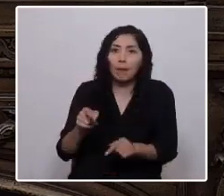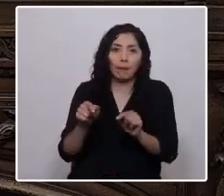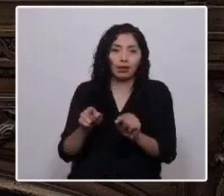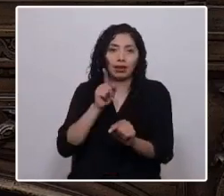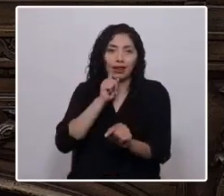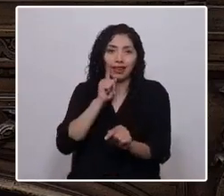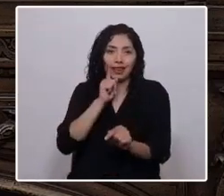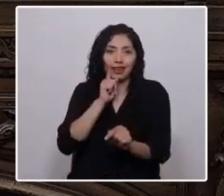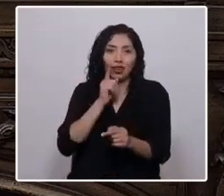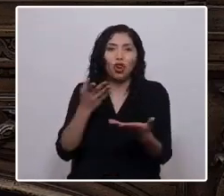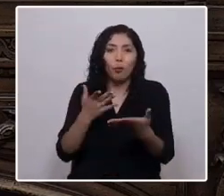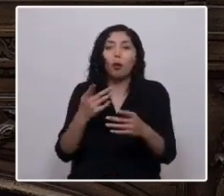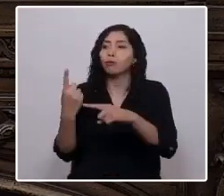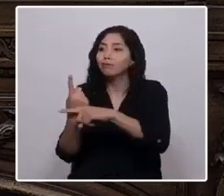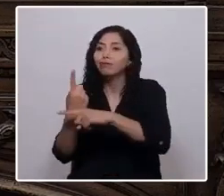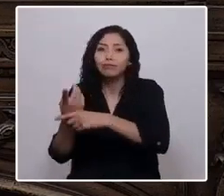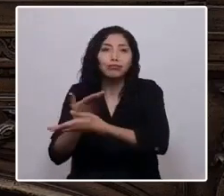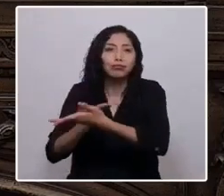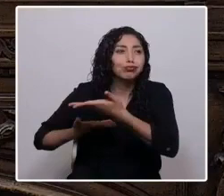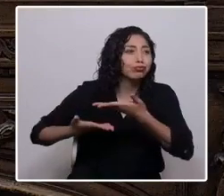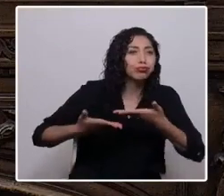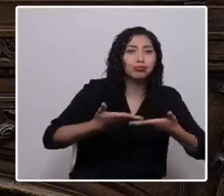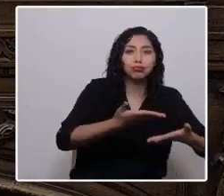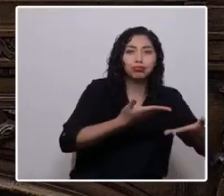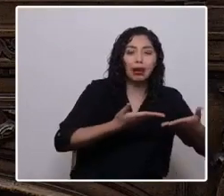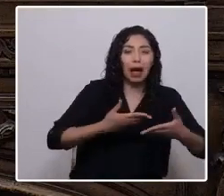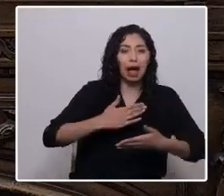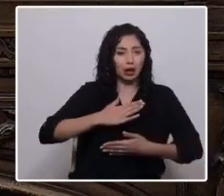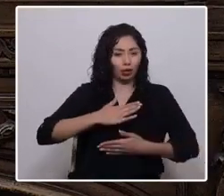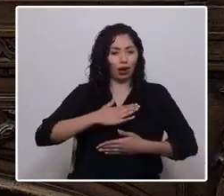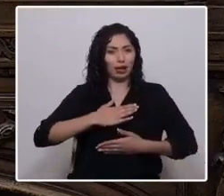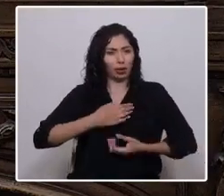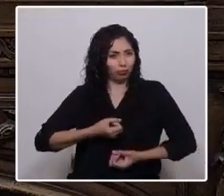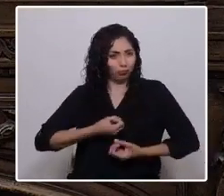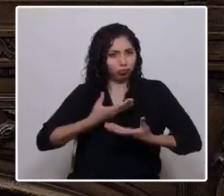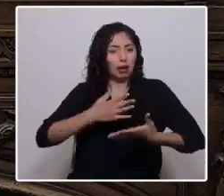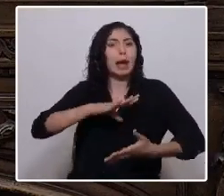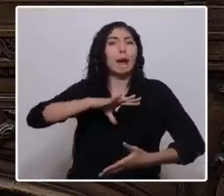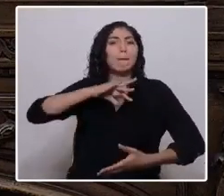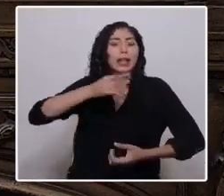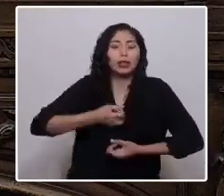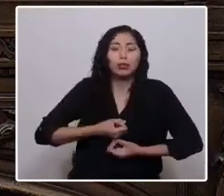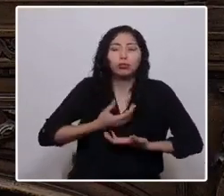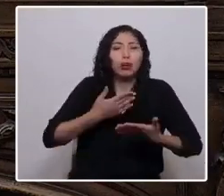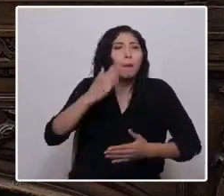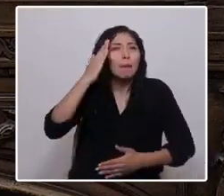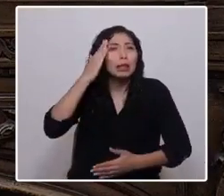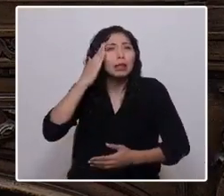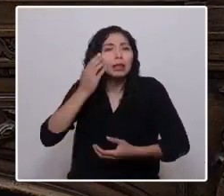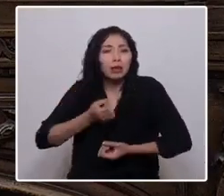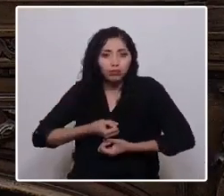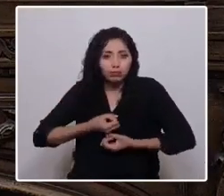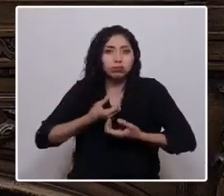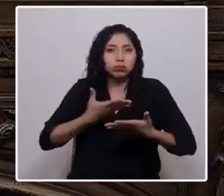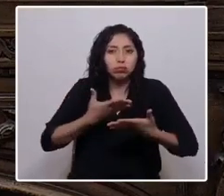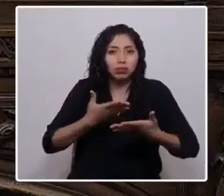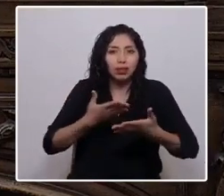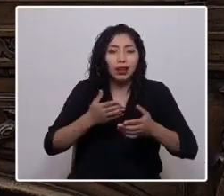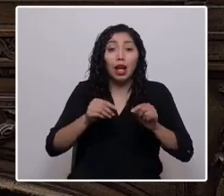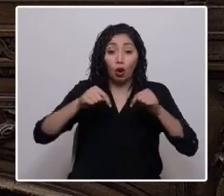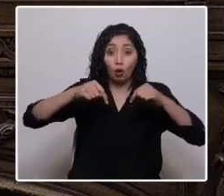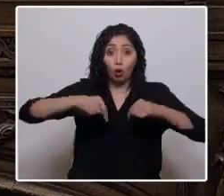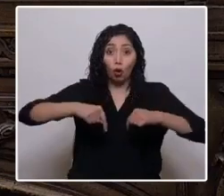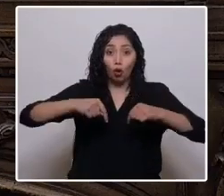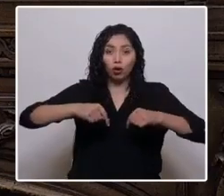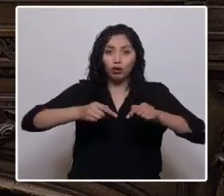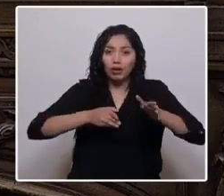con el diálogo abierto, desde el corazón, el espíritu y la mente. Hoy emprendemos un